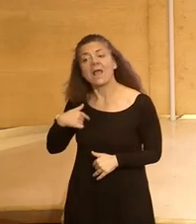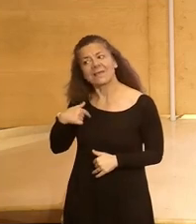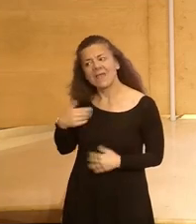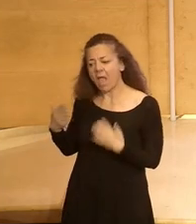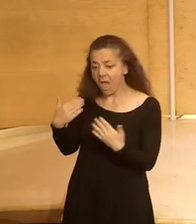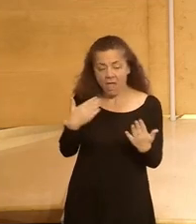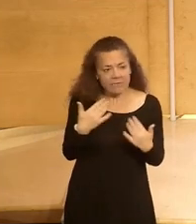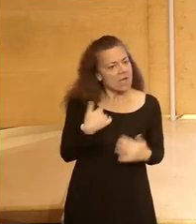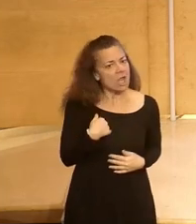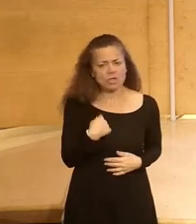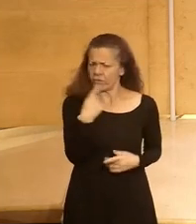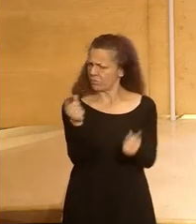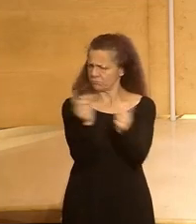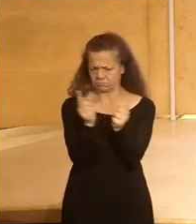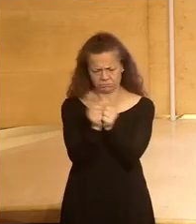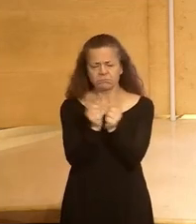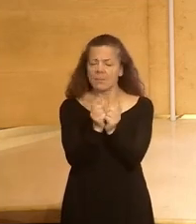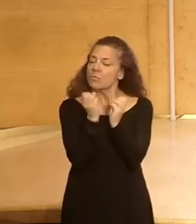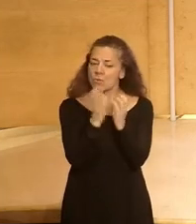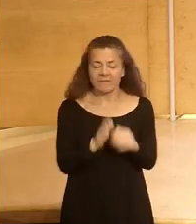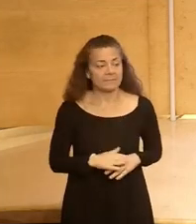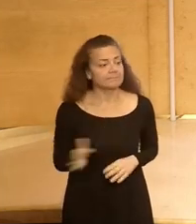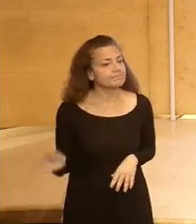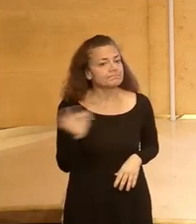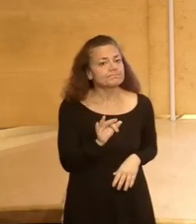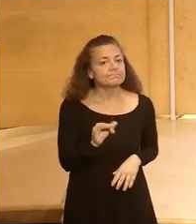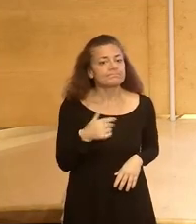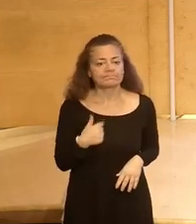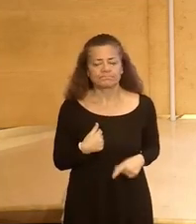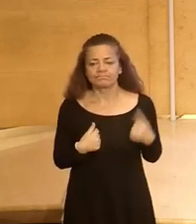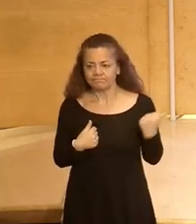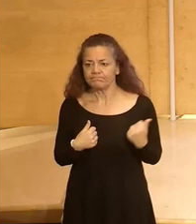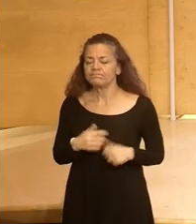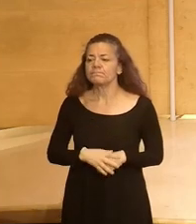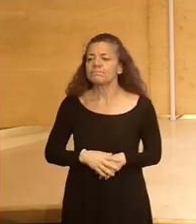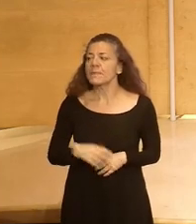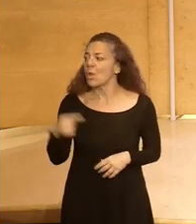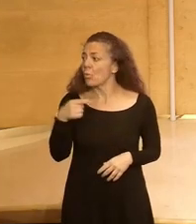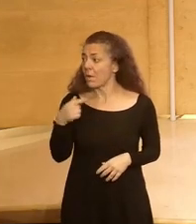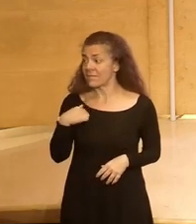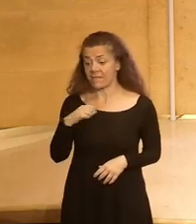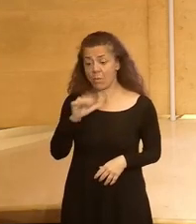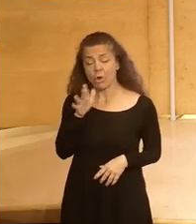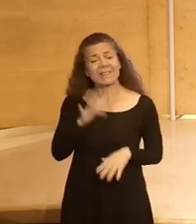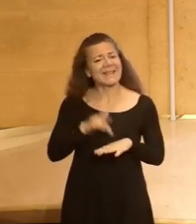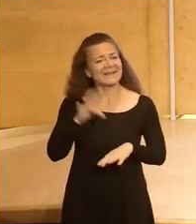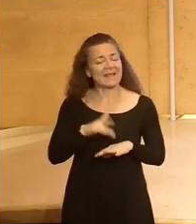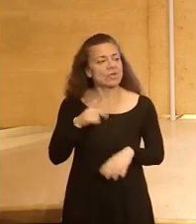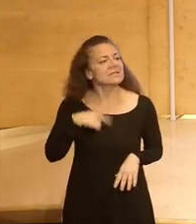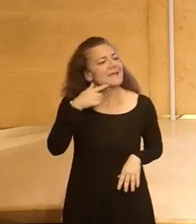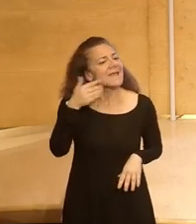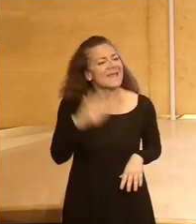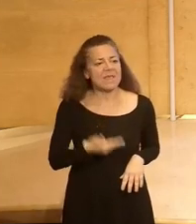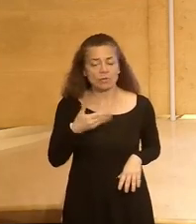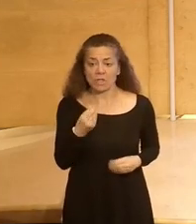hablen ellos y yo digo dos cosillas fenomenal pues adelante dice yo bueno, yo creo que respecto a la digitalización es muy